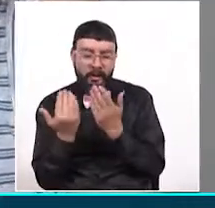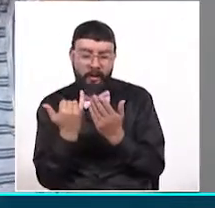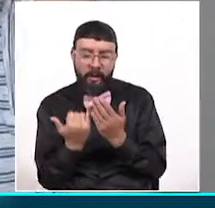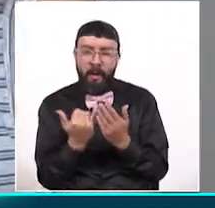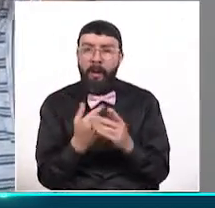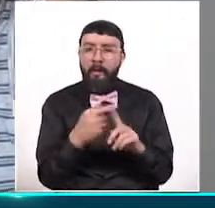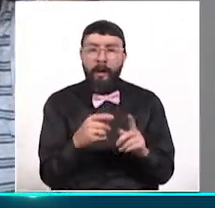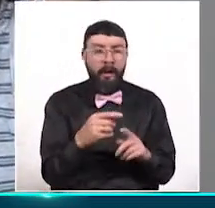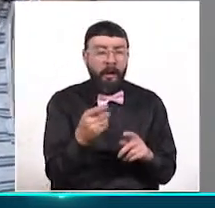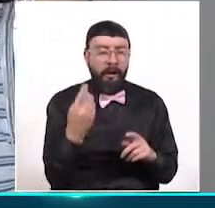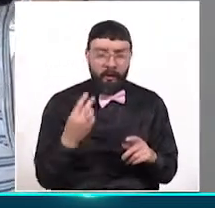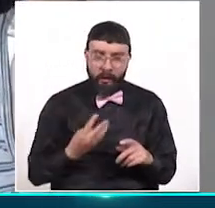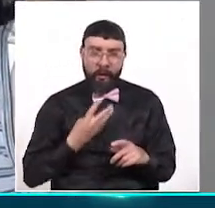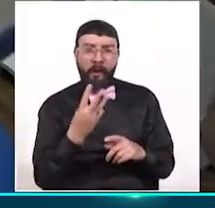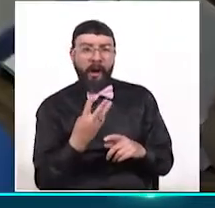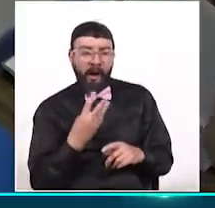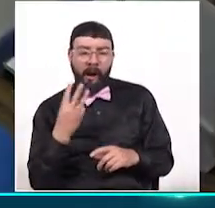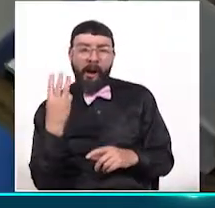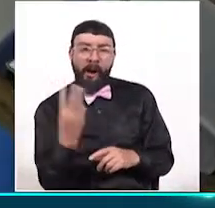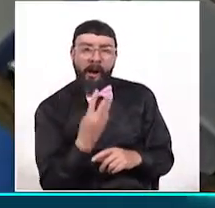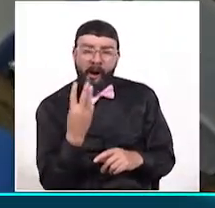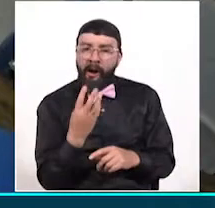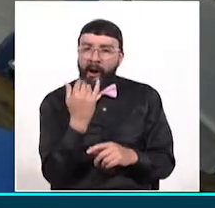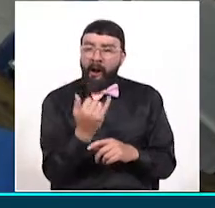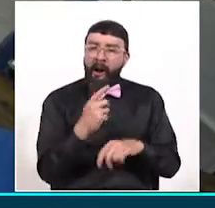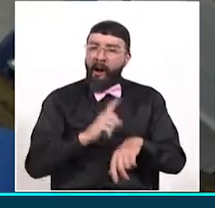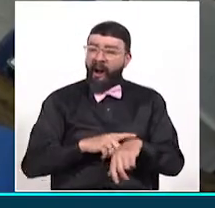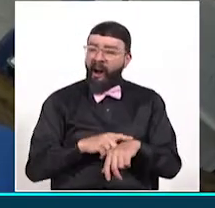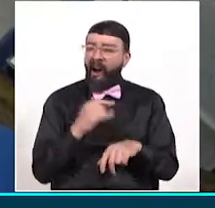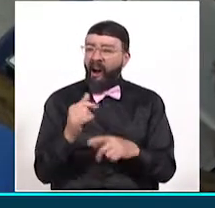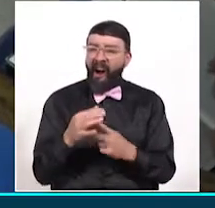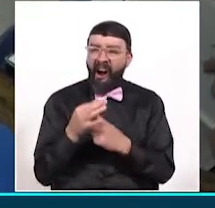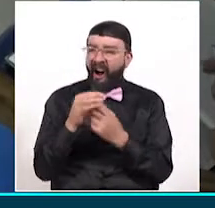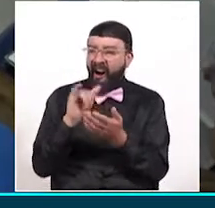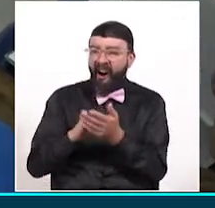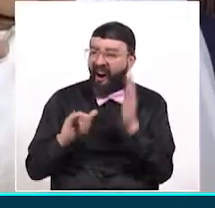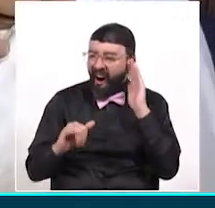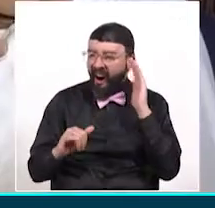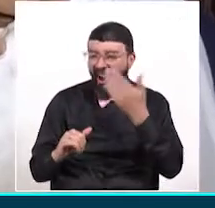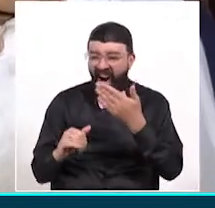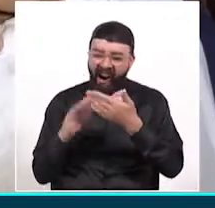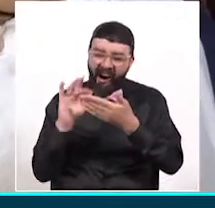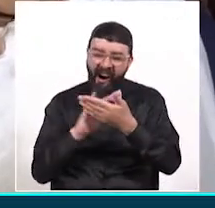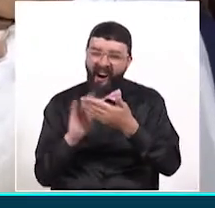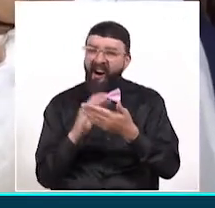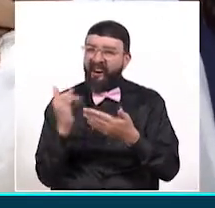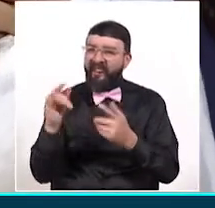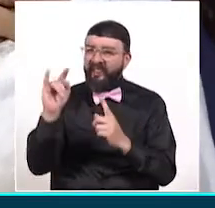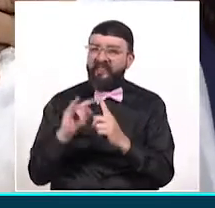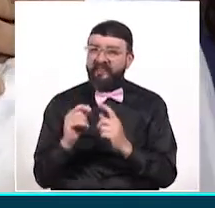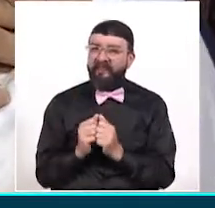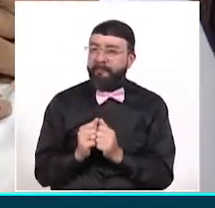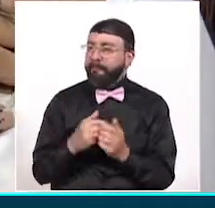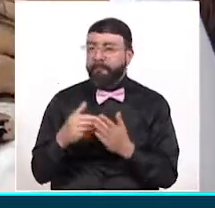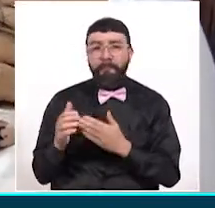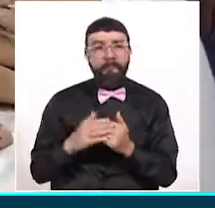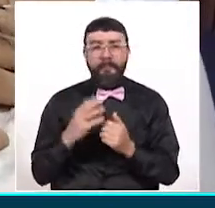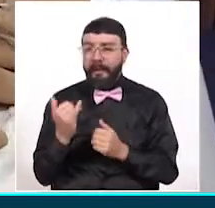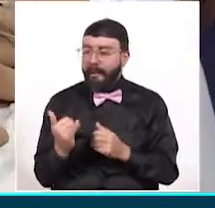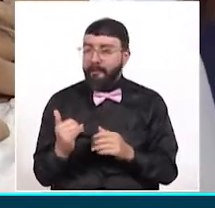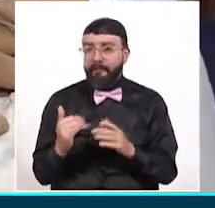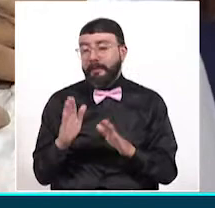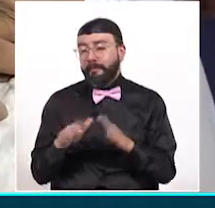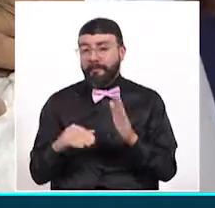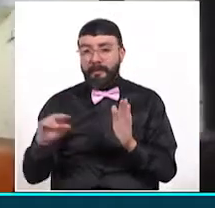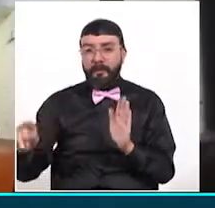para los tres me toca dividir el tiempo para los tres con el mismo celular. Y es que si tener el equipo tecnológico ha sido difícil,